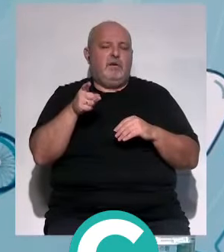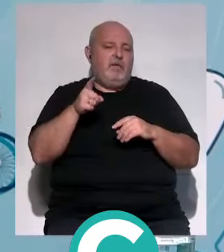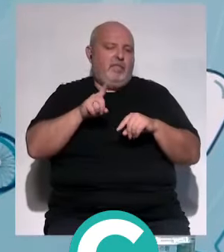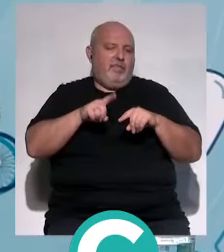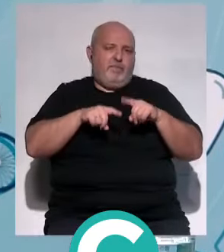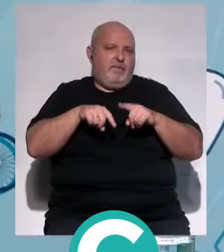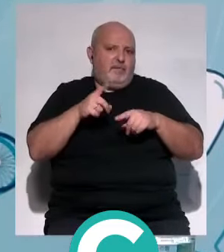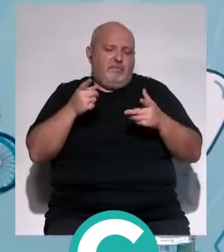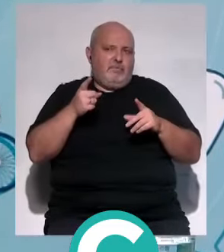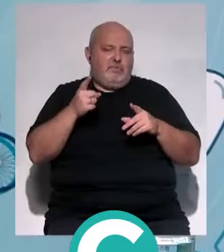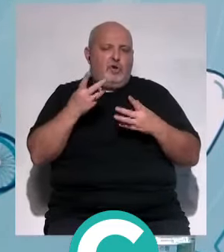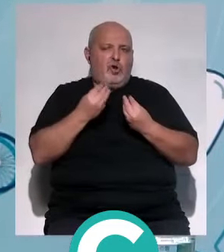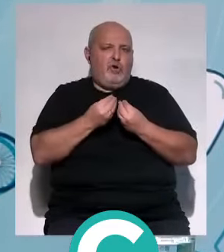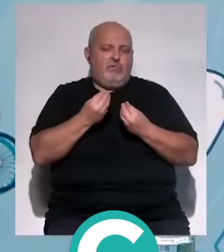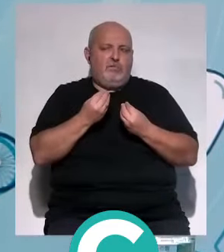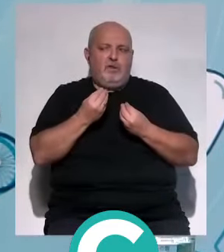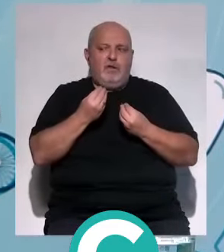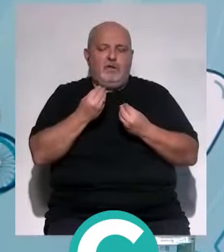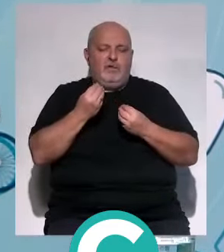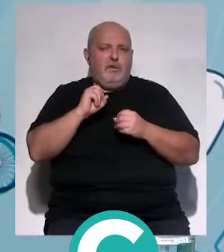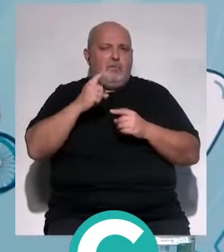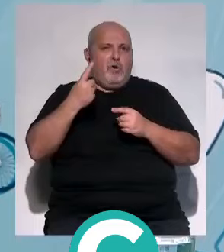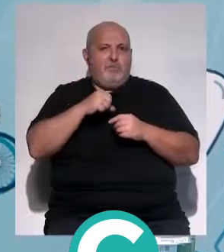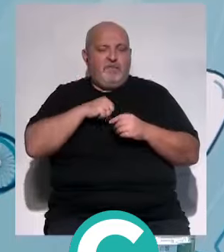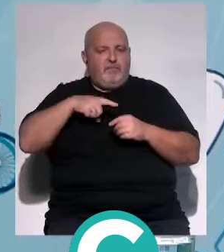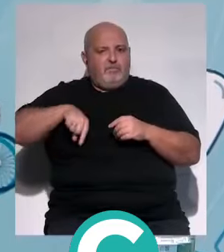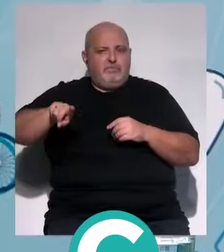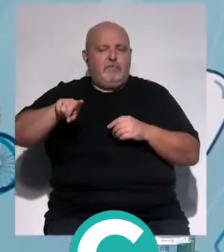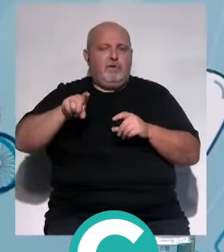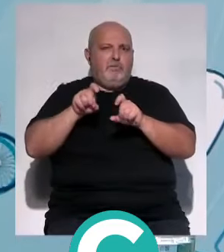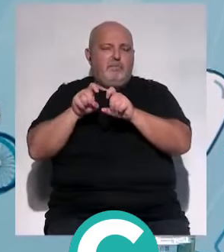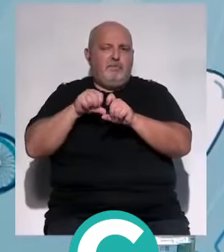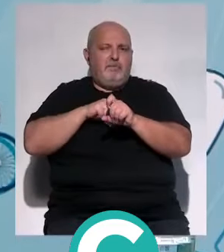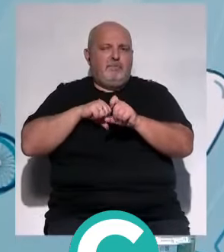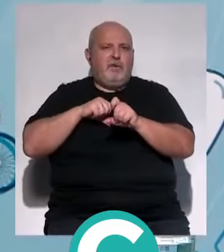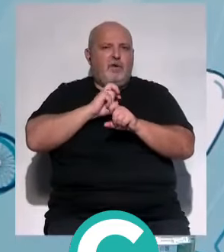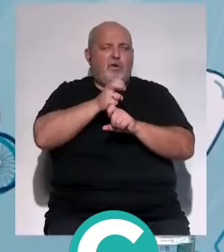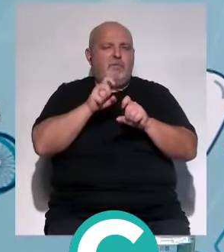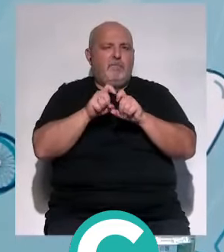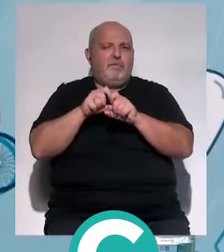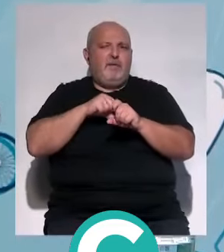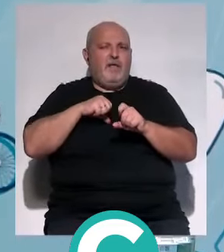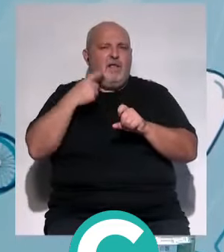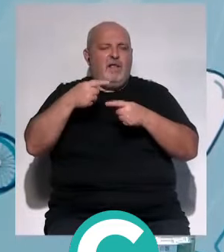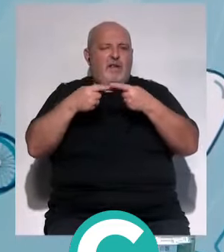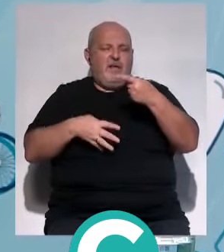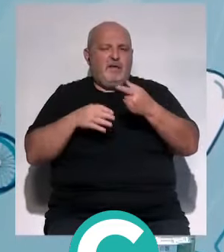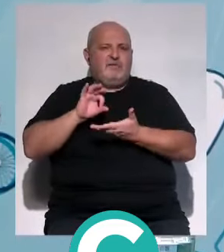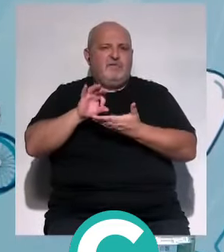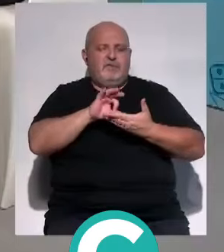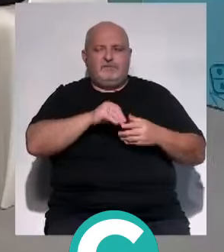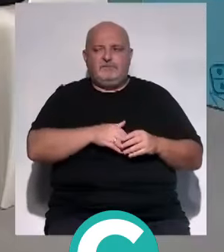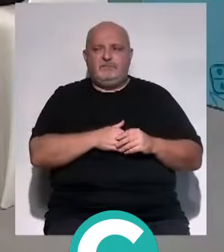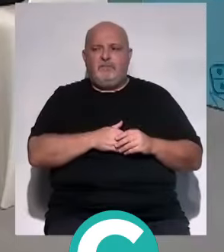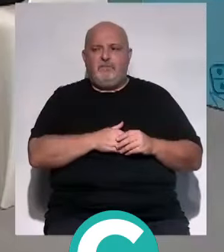independientemente de los pacientes que accedan por privado, de compañías médicas, qué compañías médicas tienen acceso a los servicios?